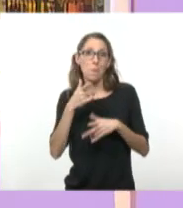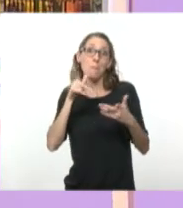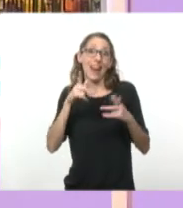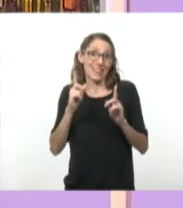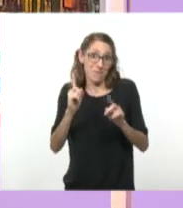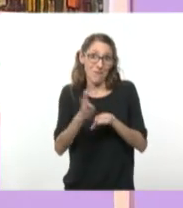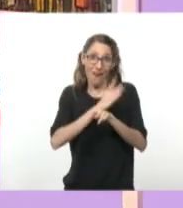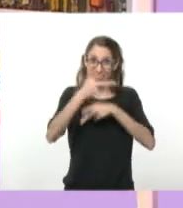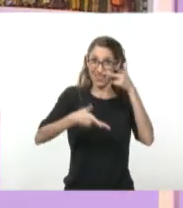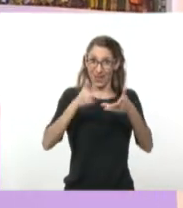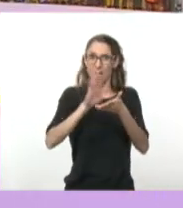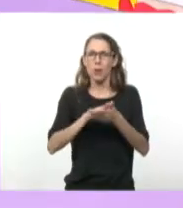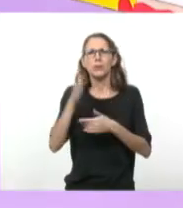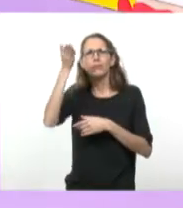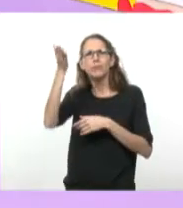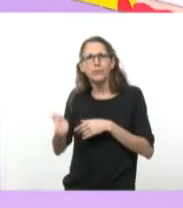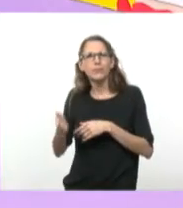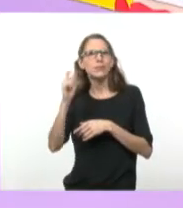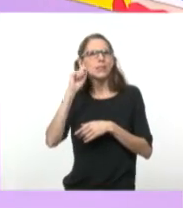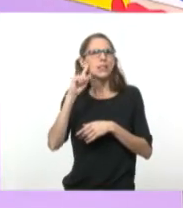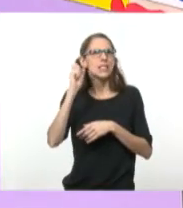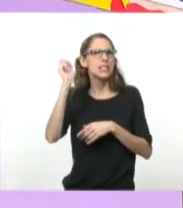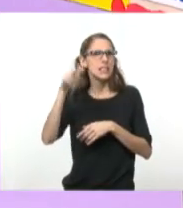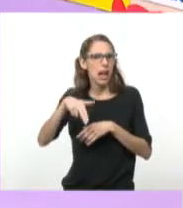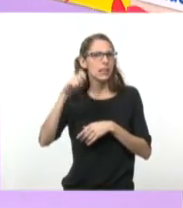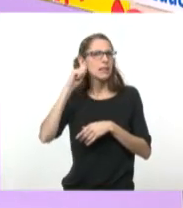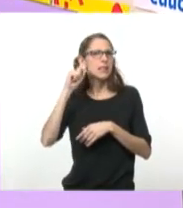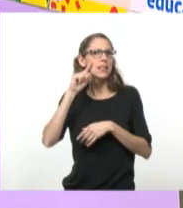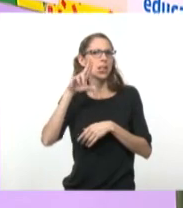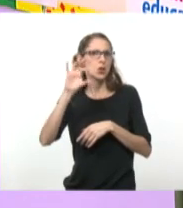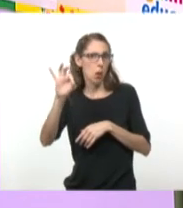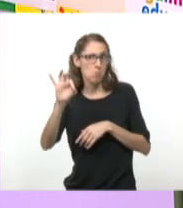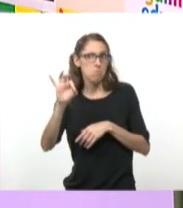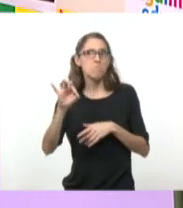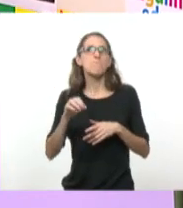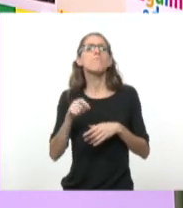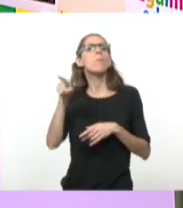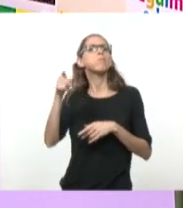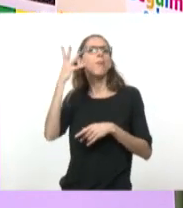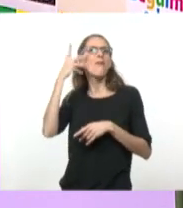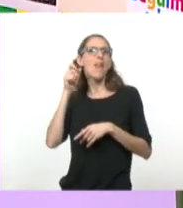Giraud se llama, vamos a escribirlo. Es un historietista francés,